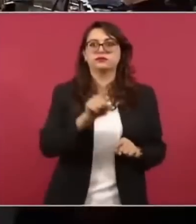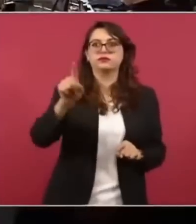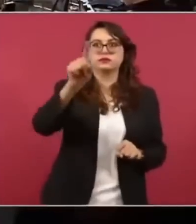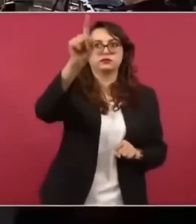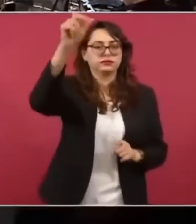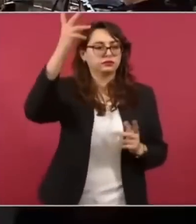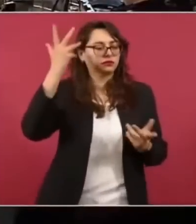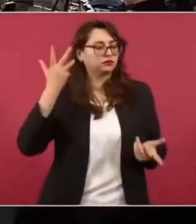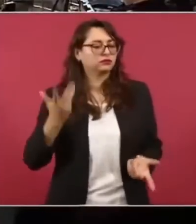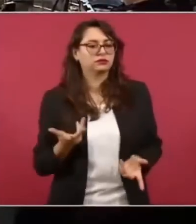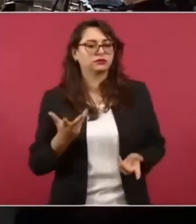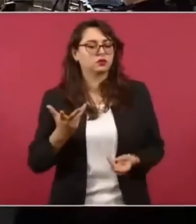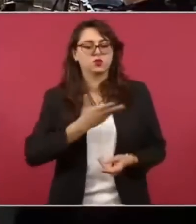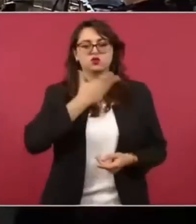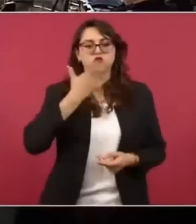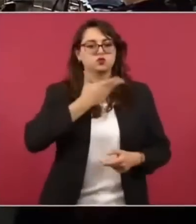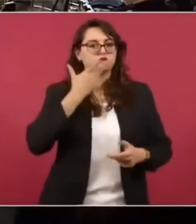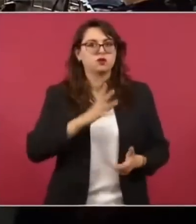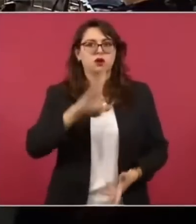nacional